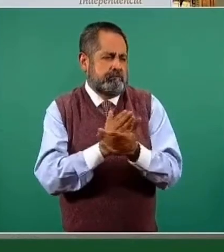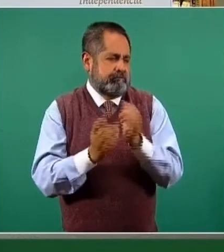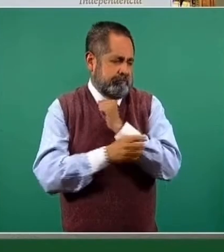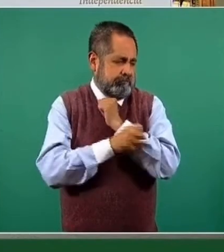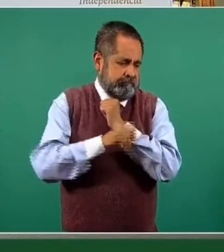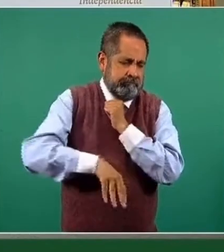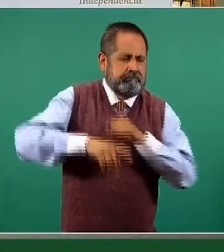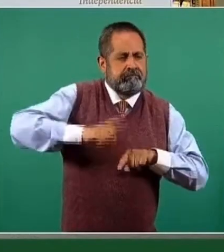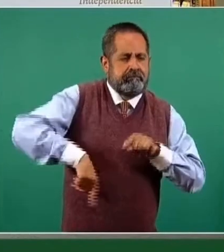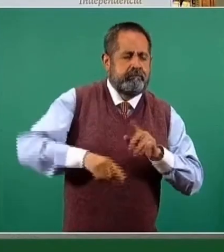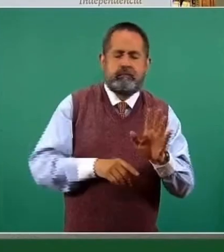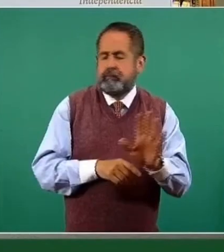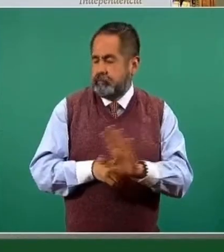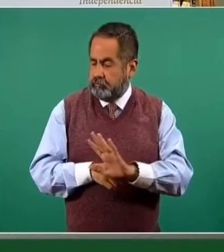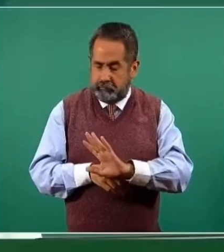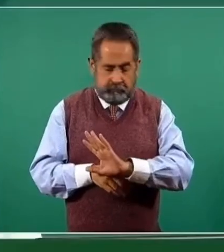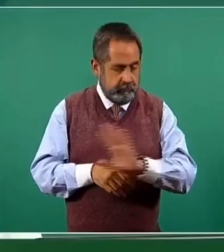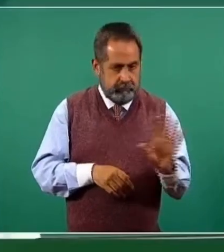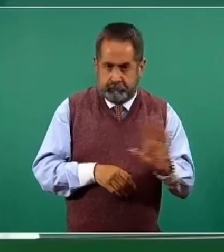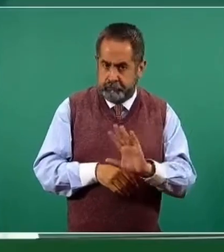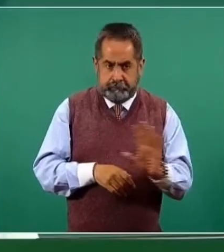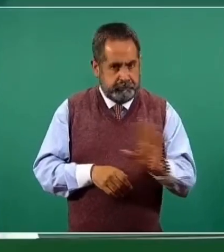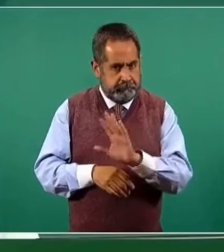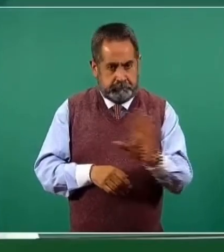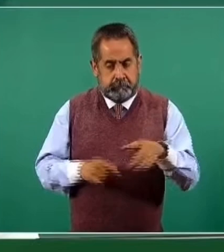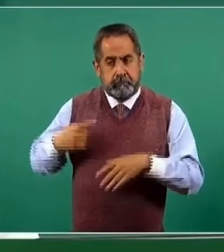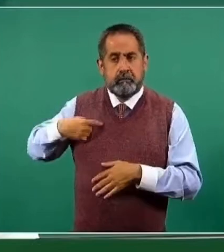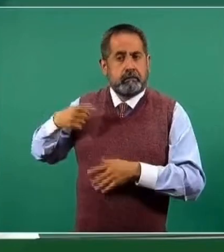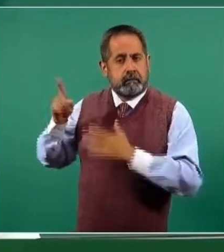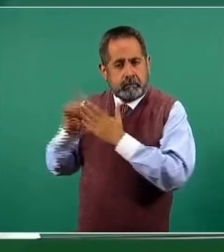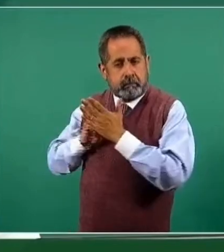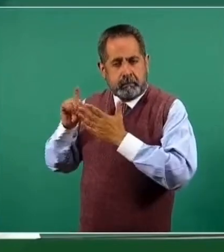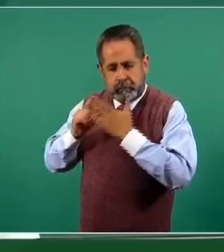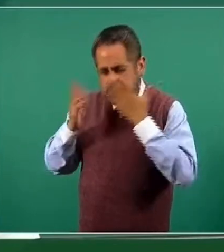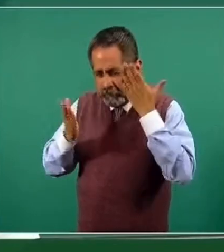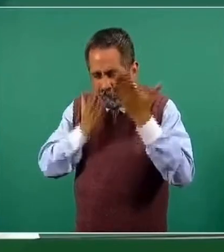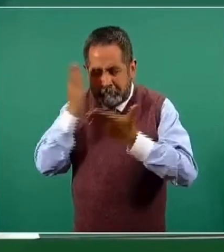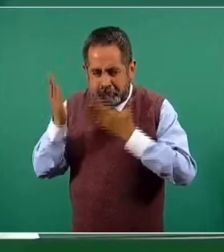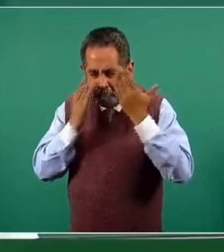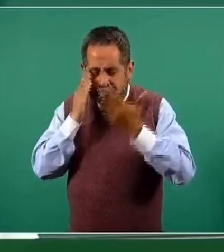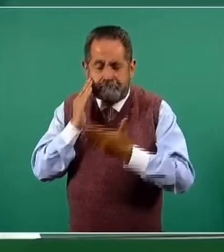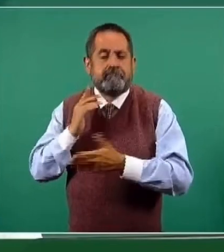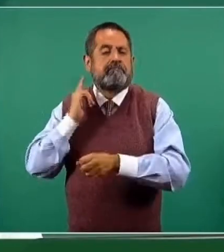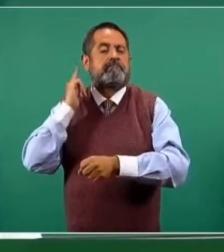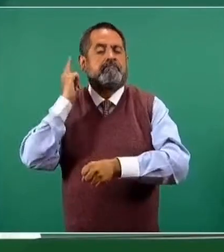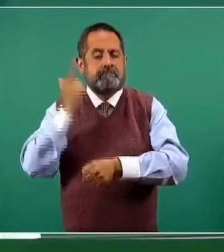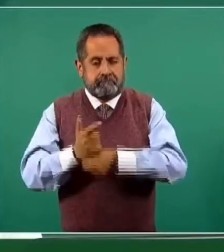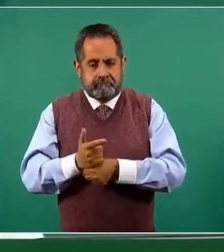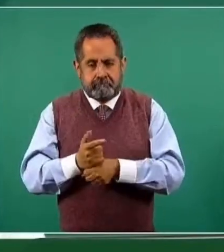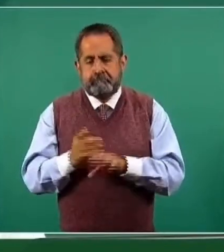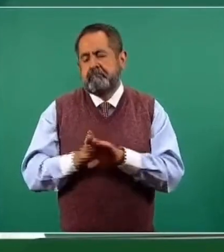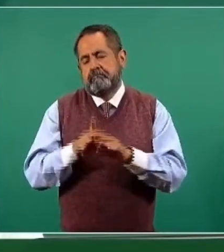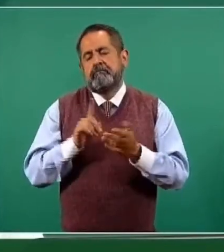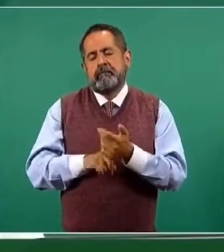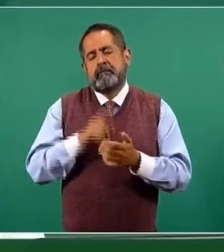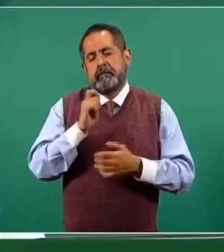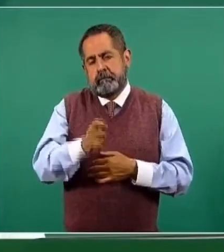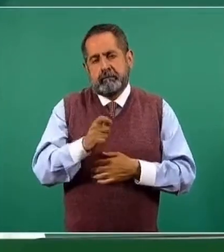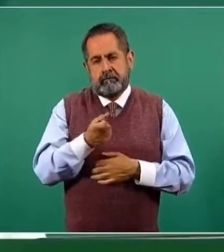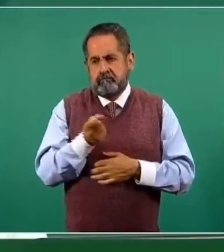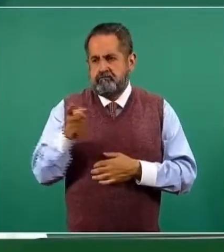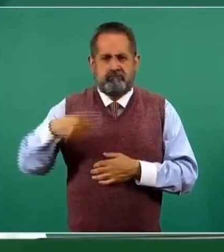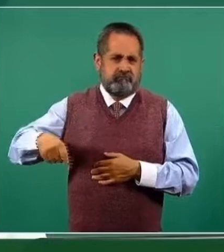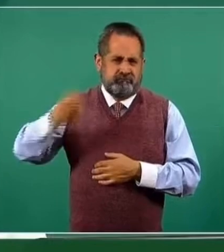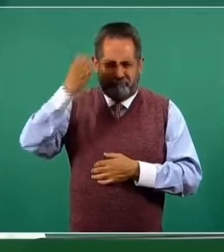semanas y meses de análisis de la evidencia científica disponible, nuestro grupo técnico asesora en vacunación, donde hay personas